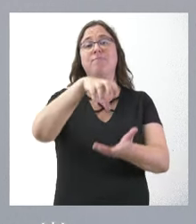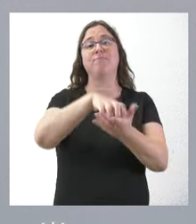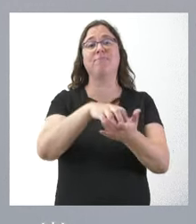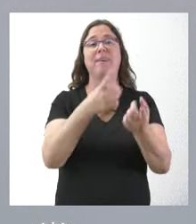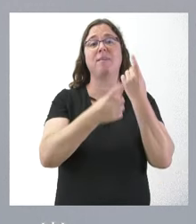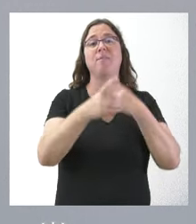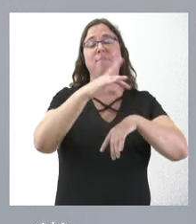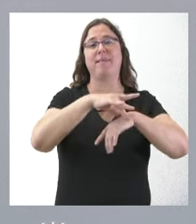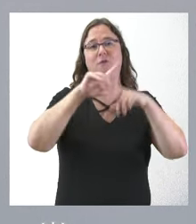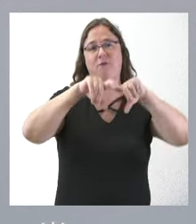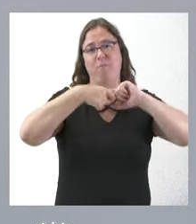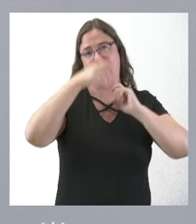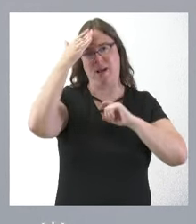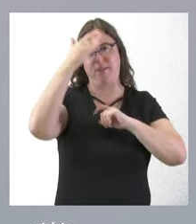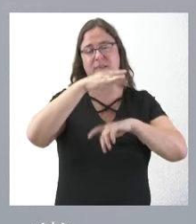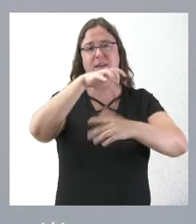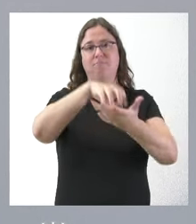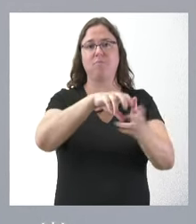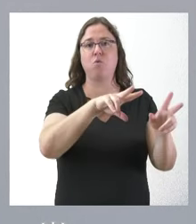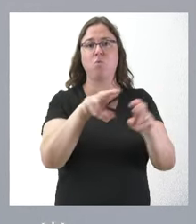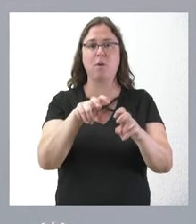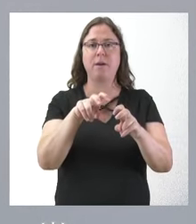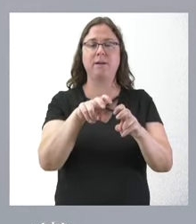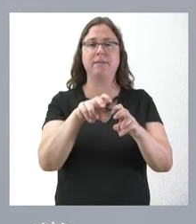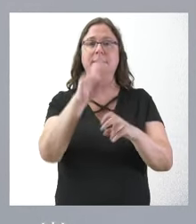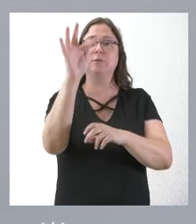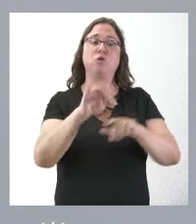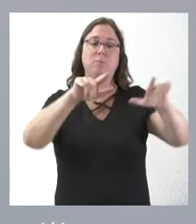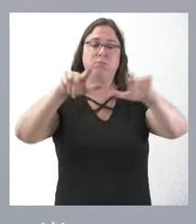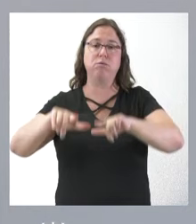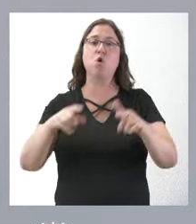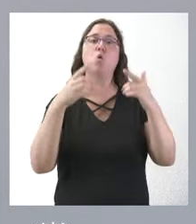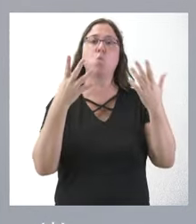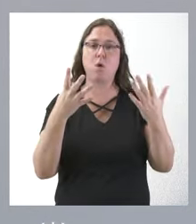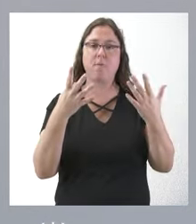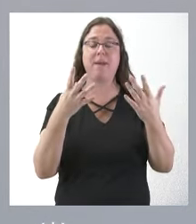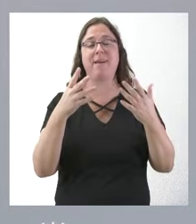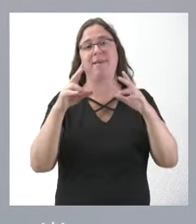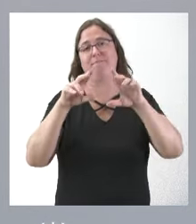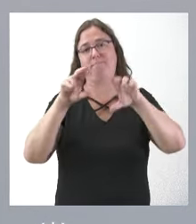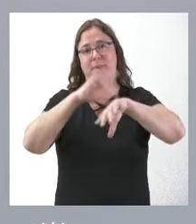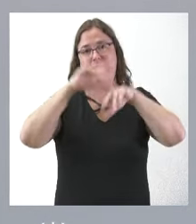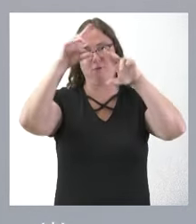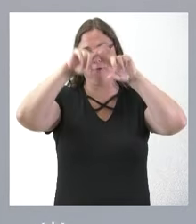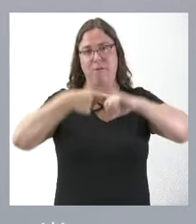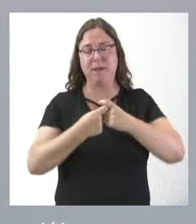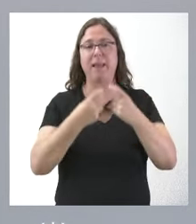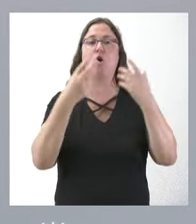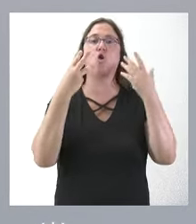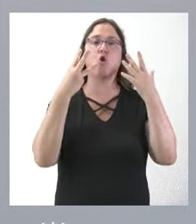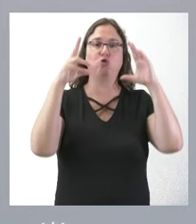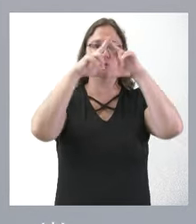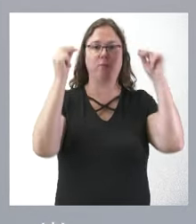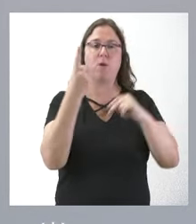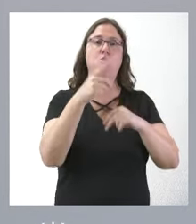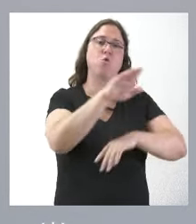medicina de familia. Son nueve consultas en medicina de familia, ocho de enfermería, una consulta de pediatría,